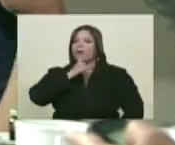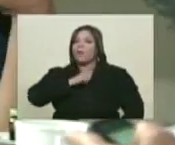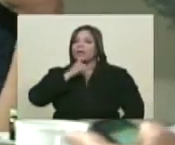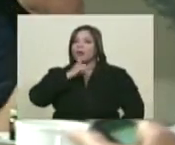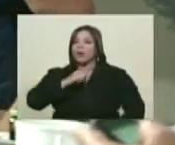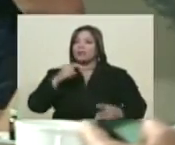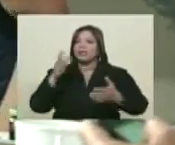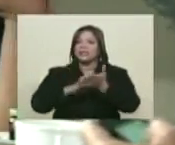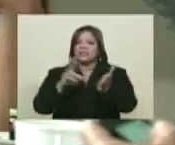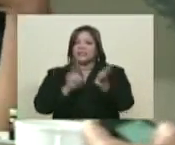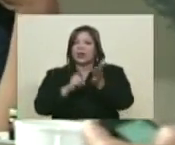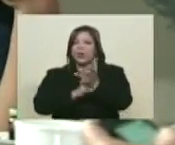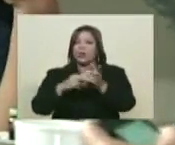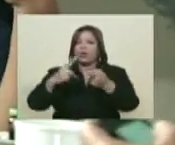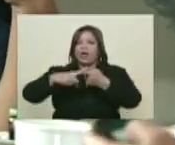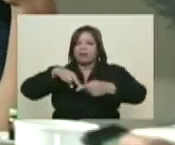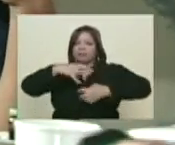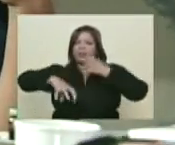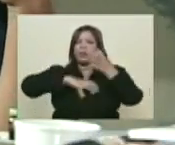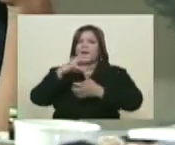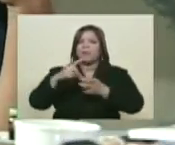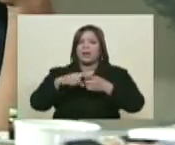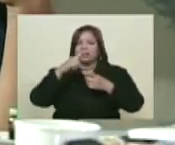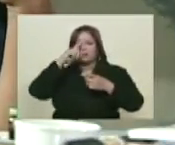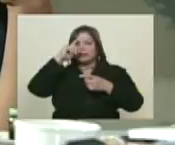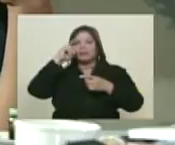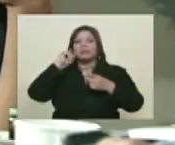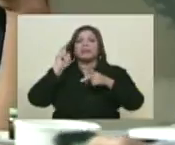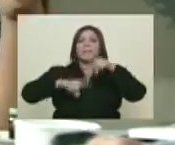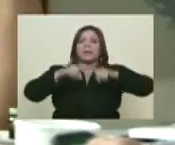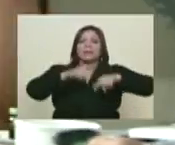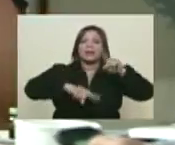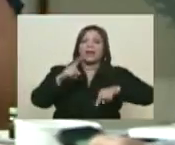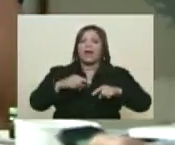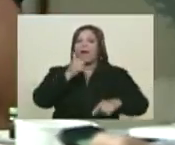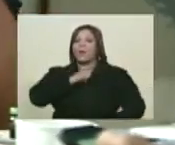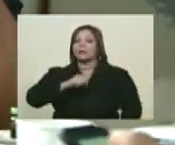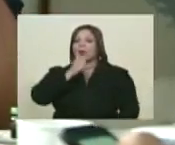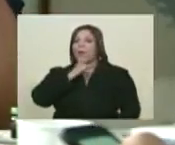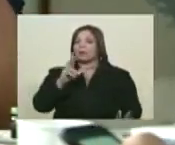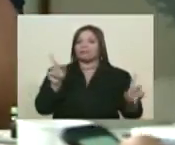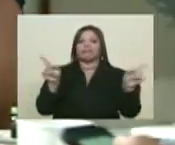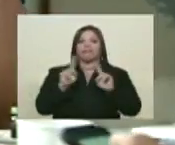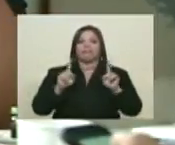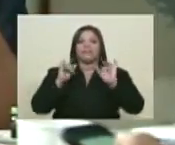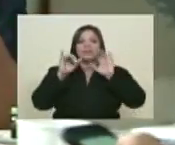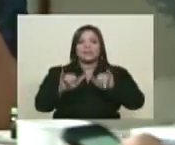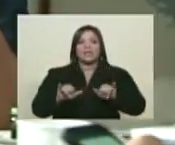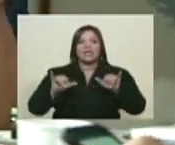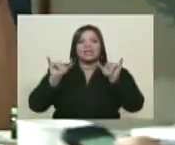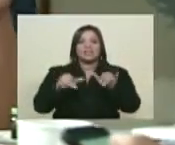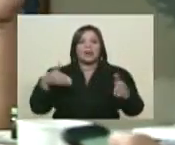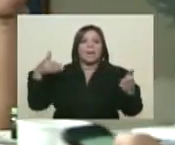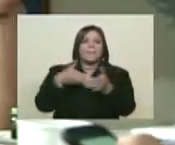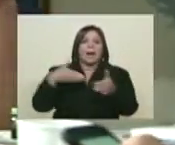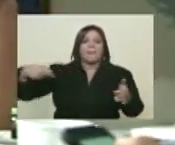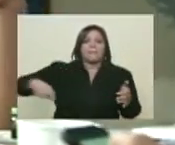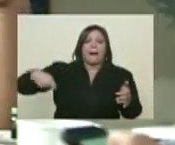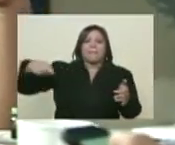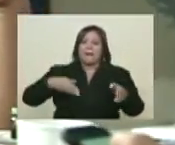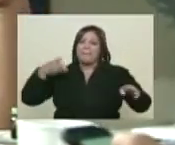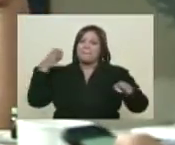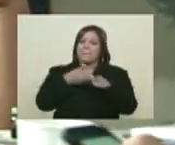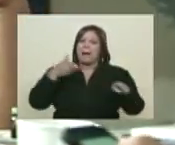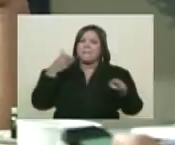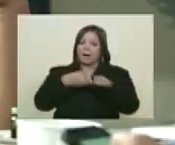aseguradoras, de las reaseguradoras, de la fatiga de material, no aguanta. Si ellos siguen presionando para que el precio